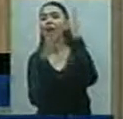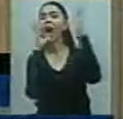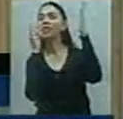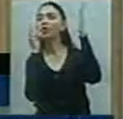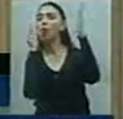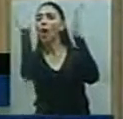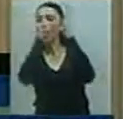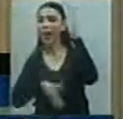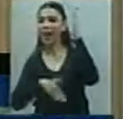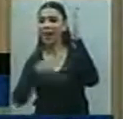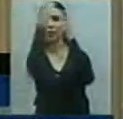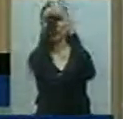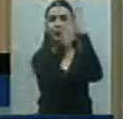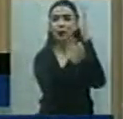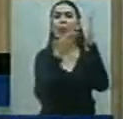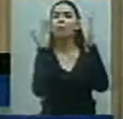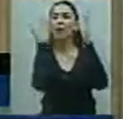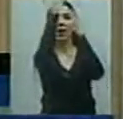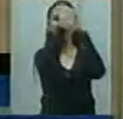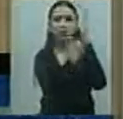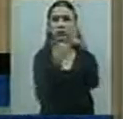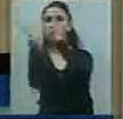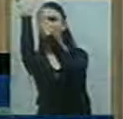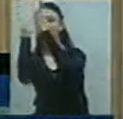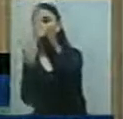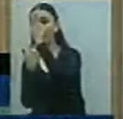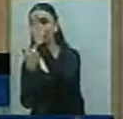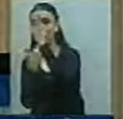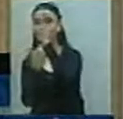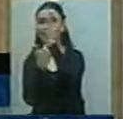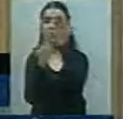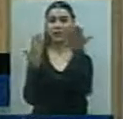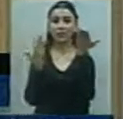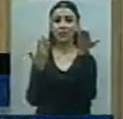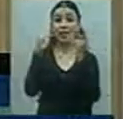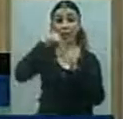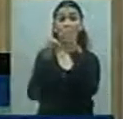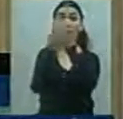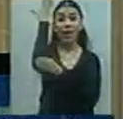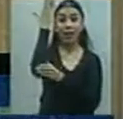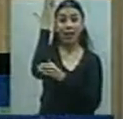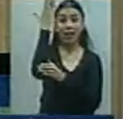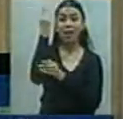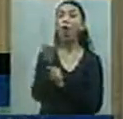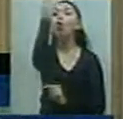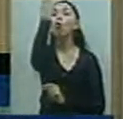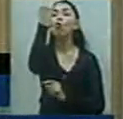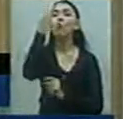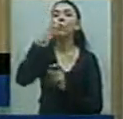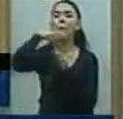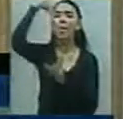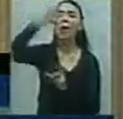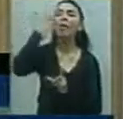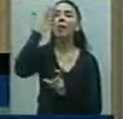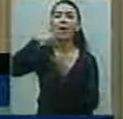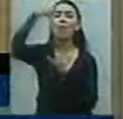reflexión? Porque de repente esta mañana, bueno, quedaron como única lista, ¿no? Quedó como única lista porque eso quiero aclarar